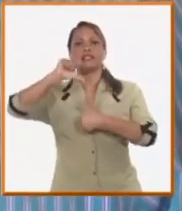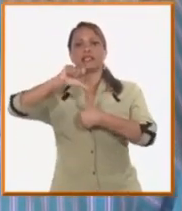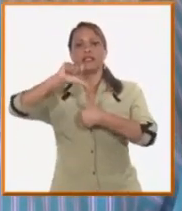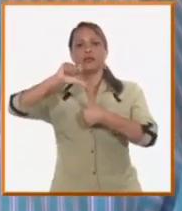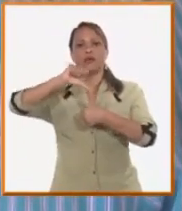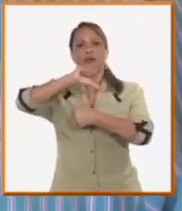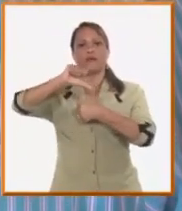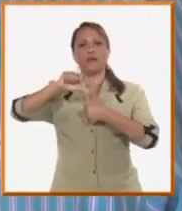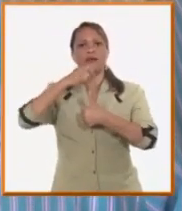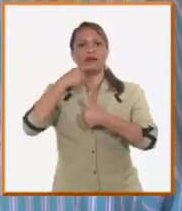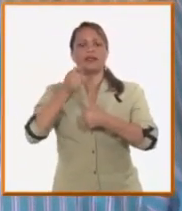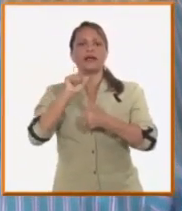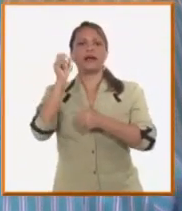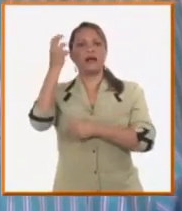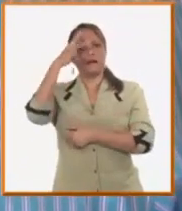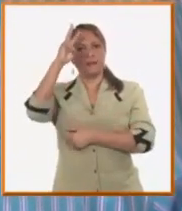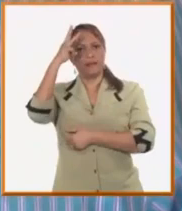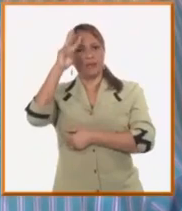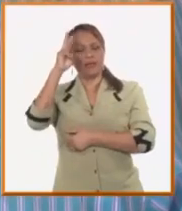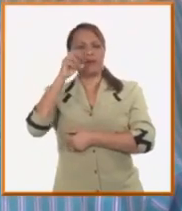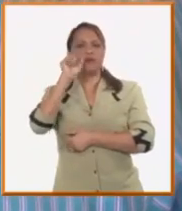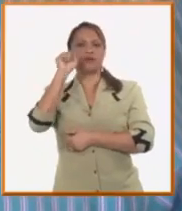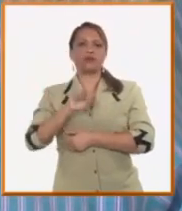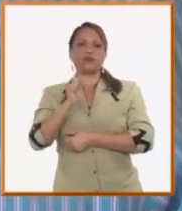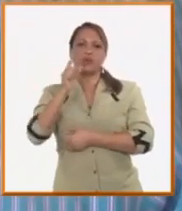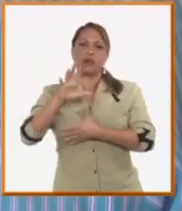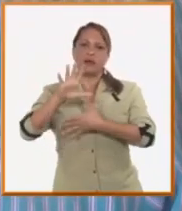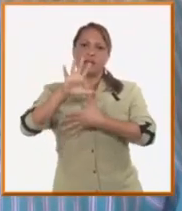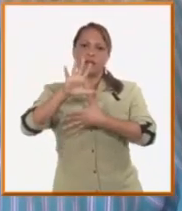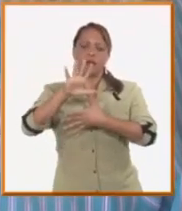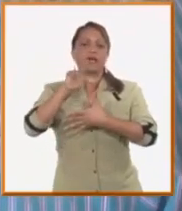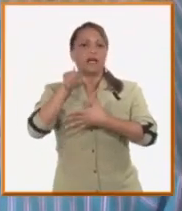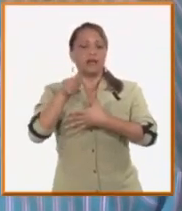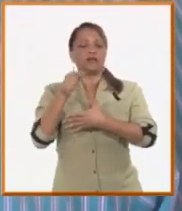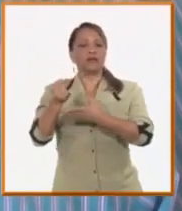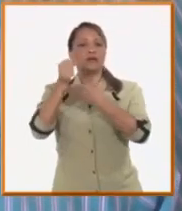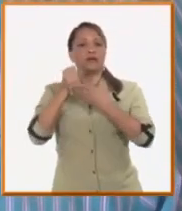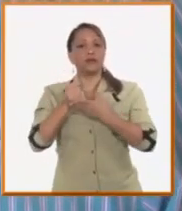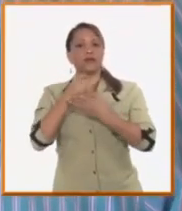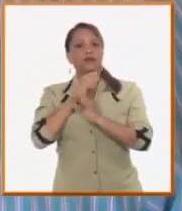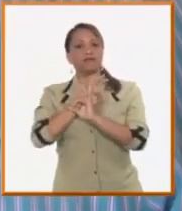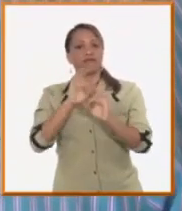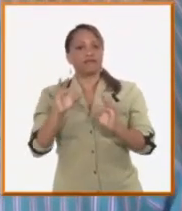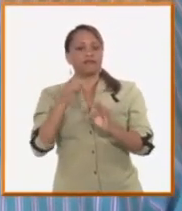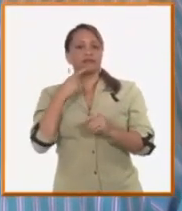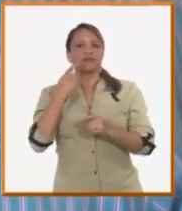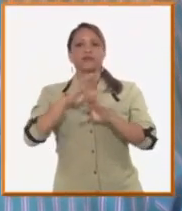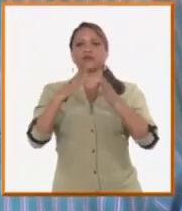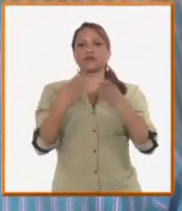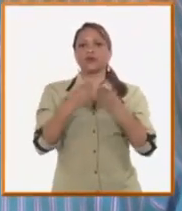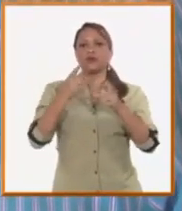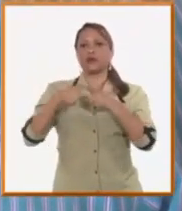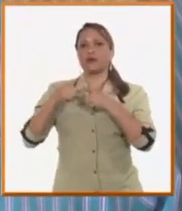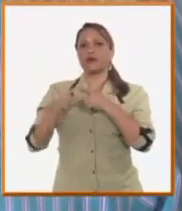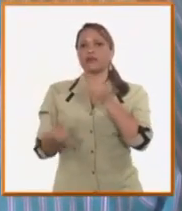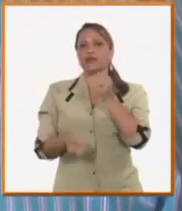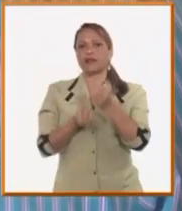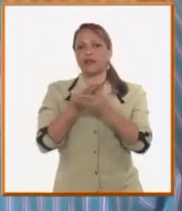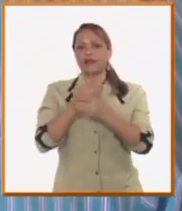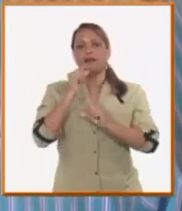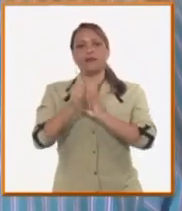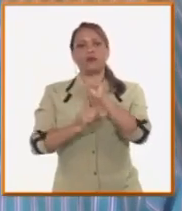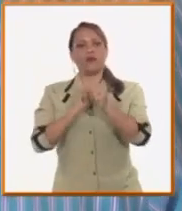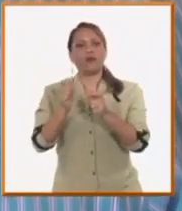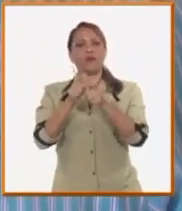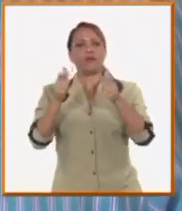México y Sudamérica. Esto nos va a permitir, por supuesto, utilizar de manera eficiente las capacidades creadas y además incrementar